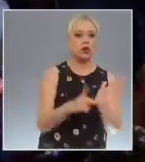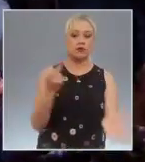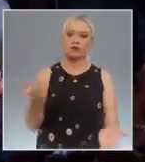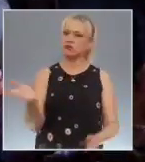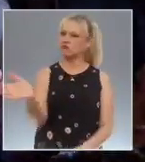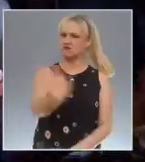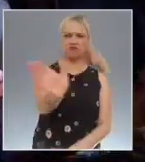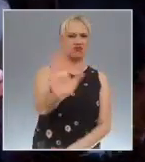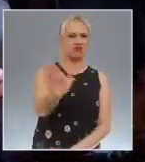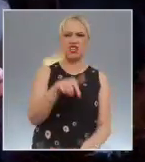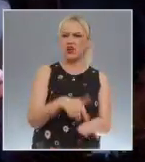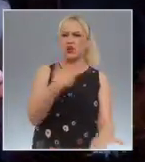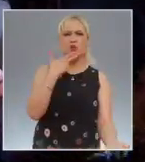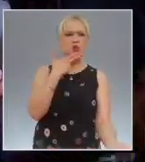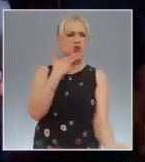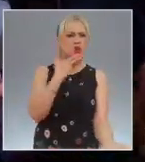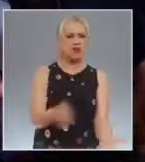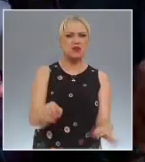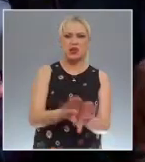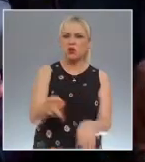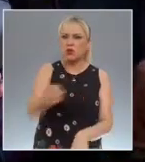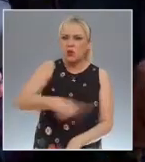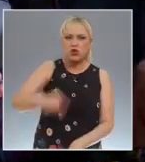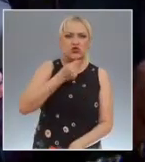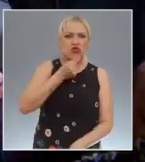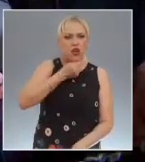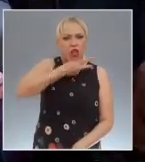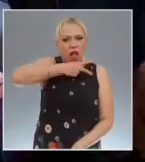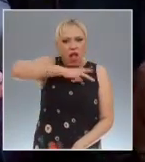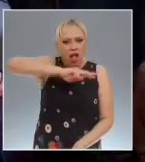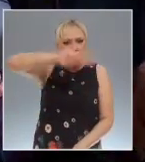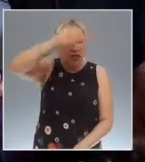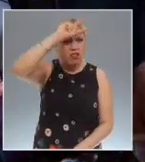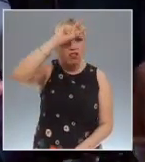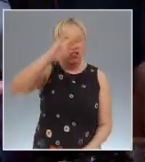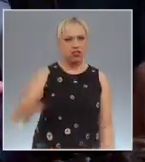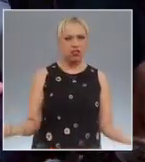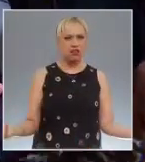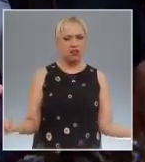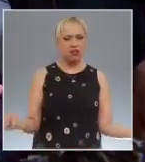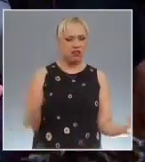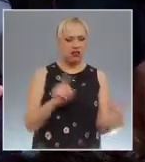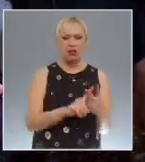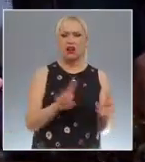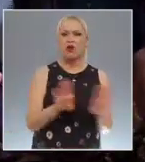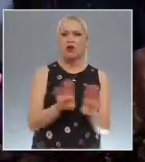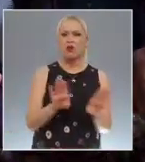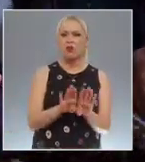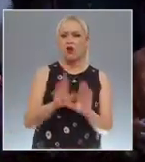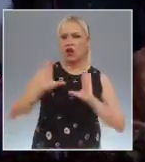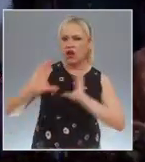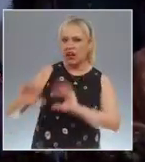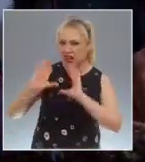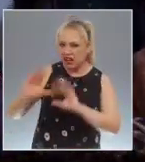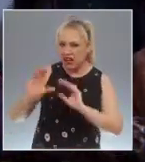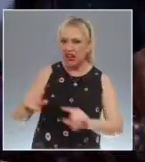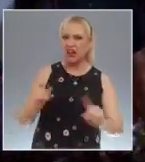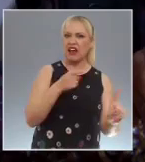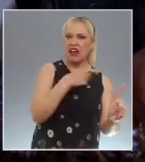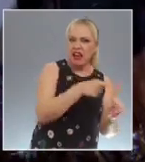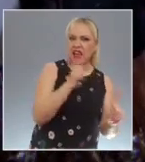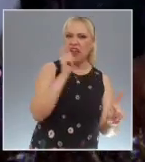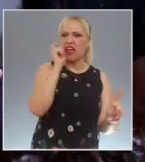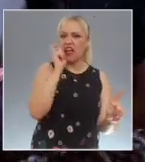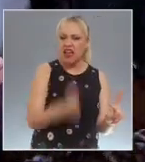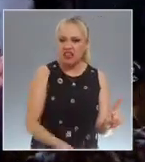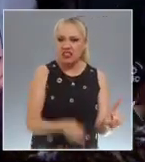servidumbres, los fanatismos, subrayo, los fanatismos y los prejuicios. Ese es el precepto constitucional violado y